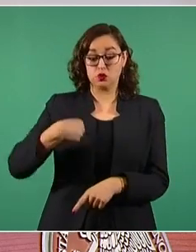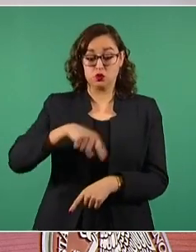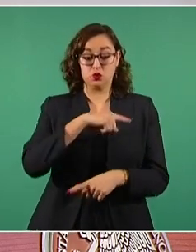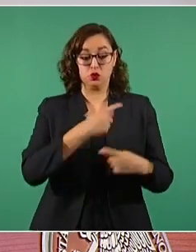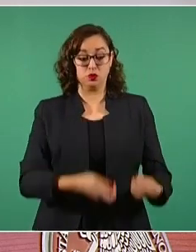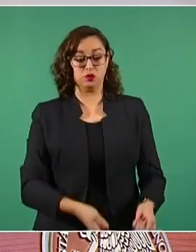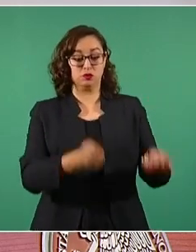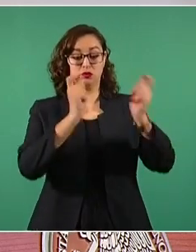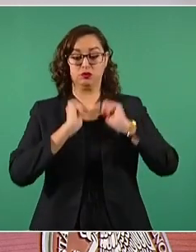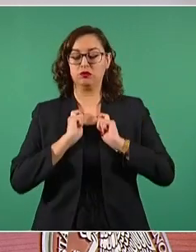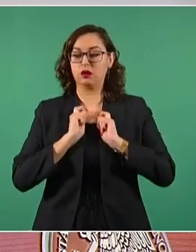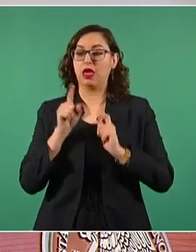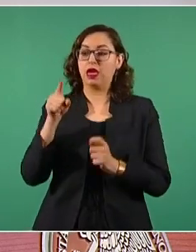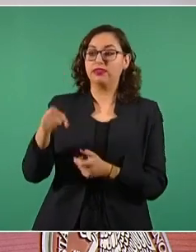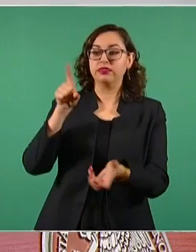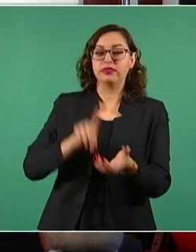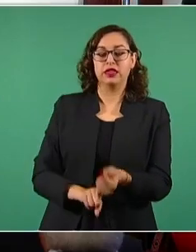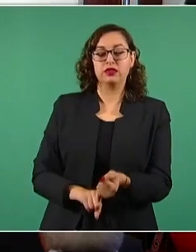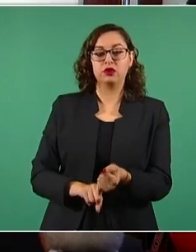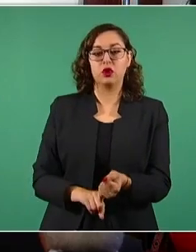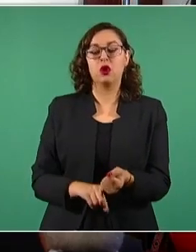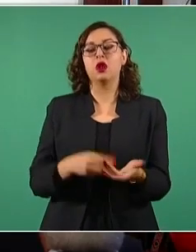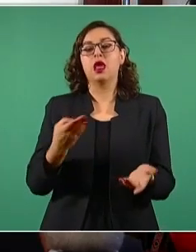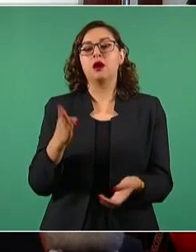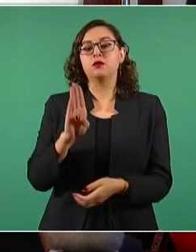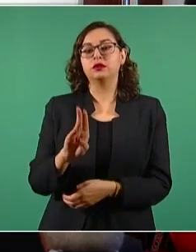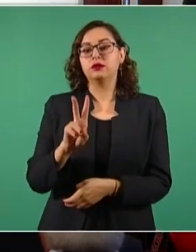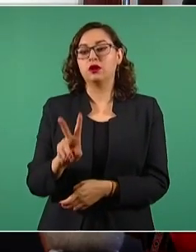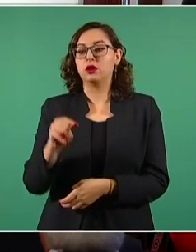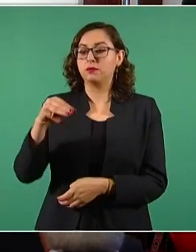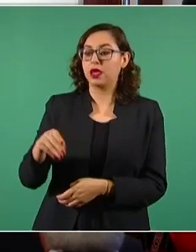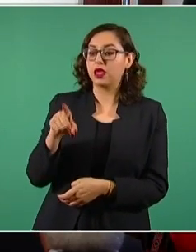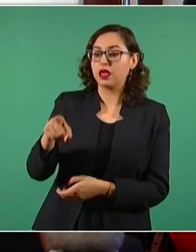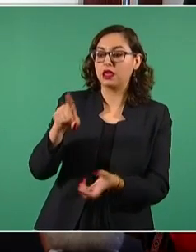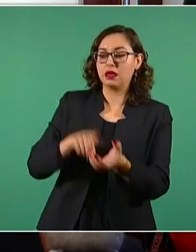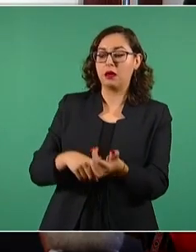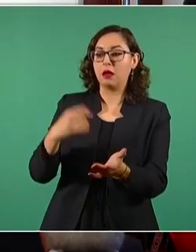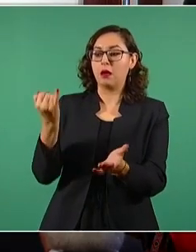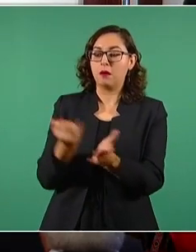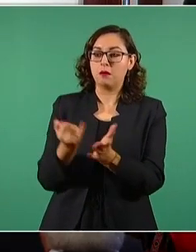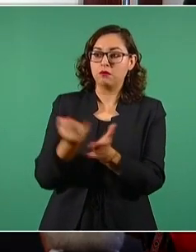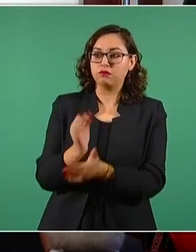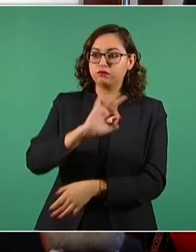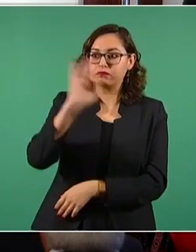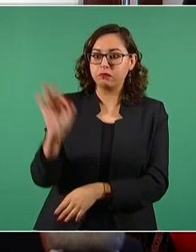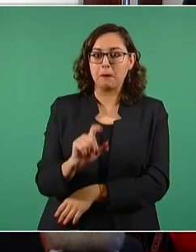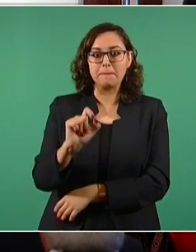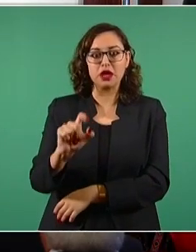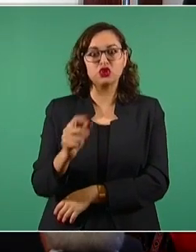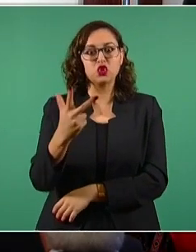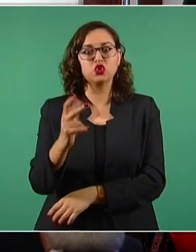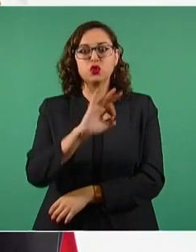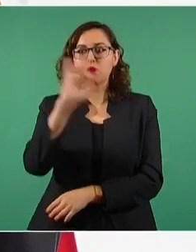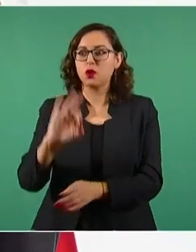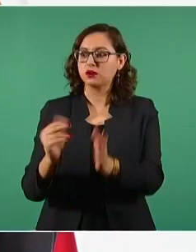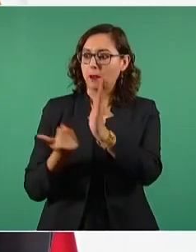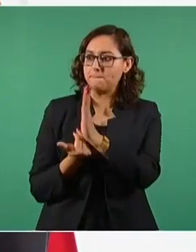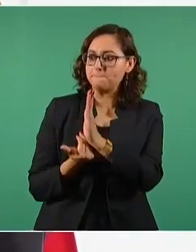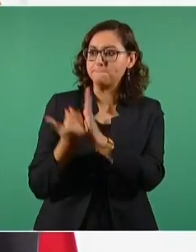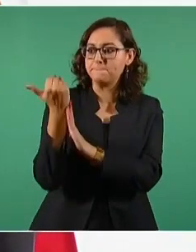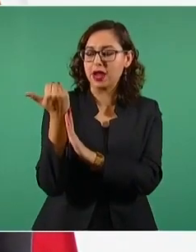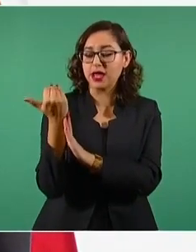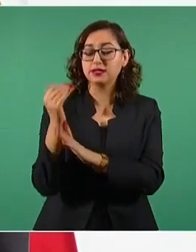28 por ciento como nunca en su historia. La inflación, aunque